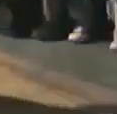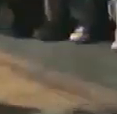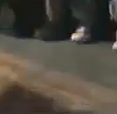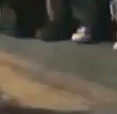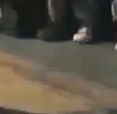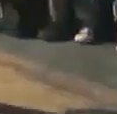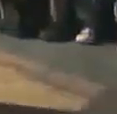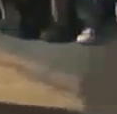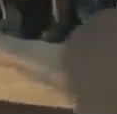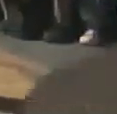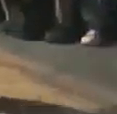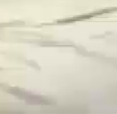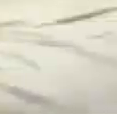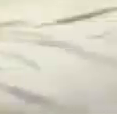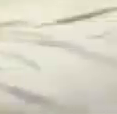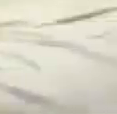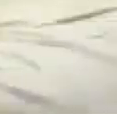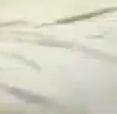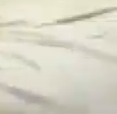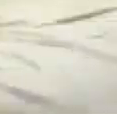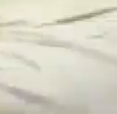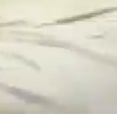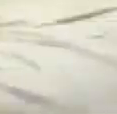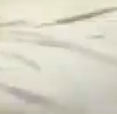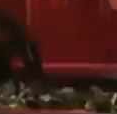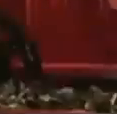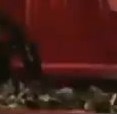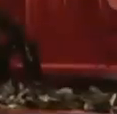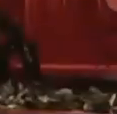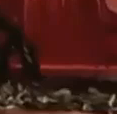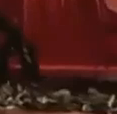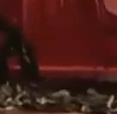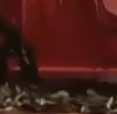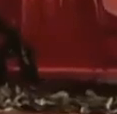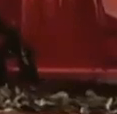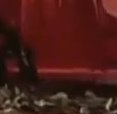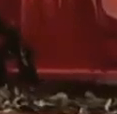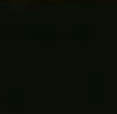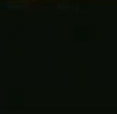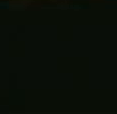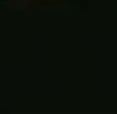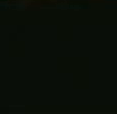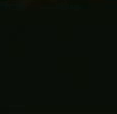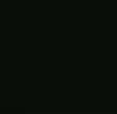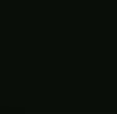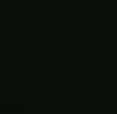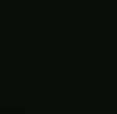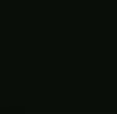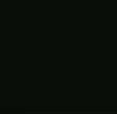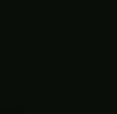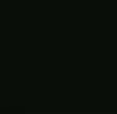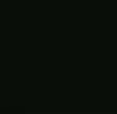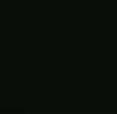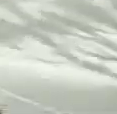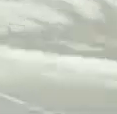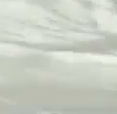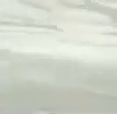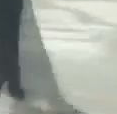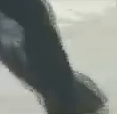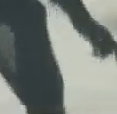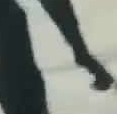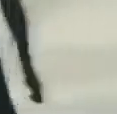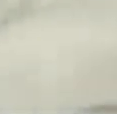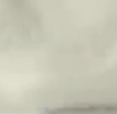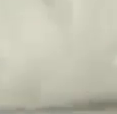humanidad. 17 países participantes, 130 obras teatrales, 107